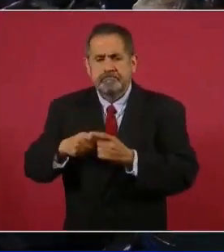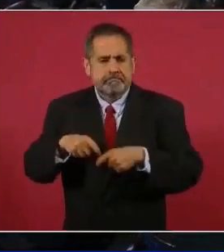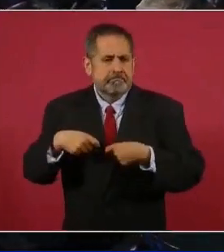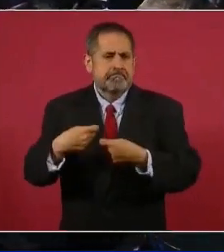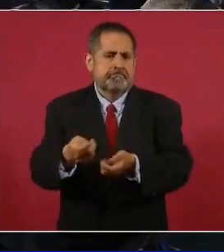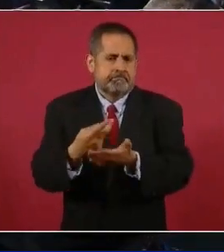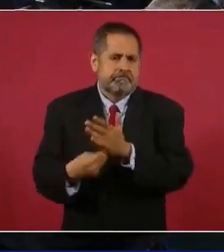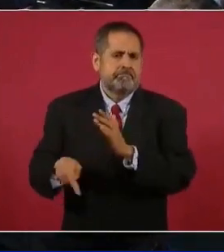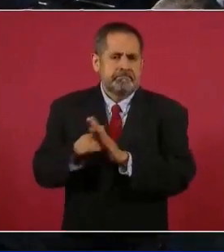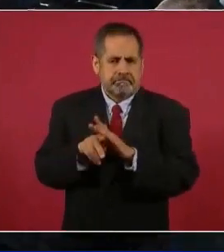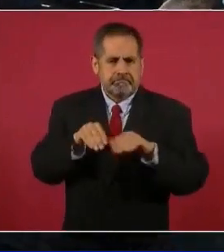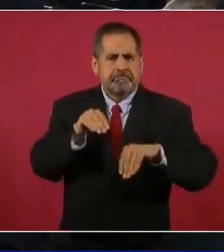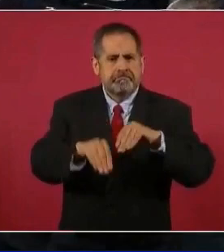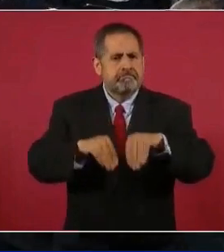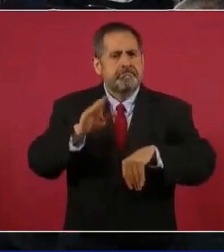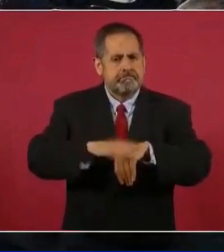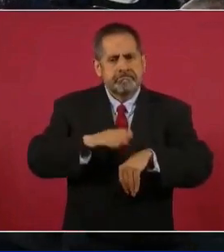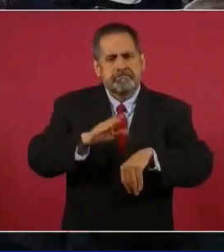implica